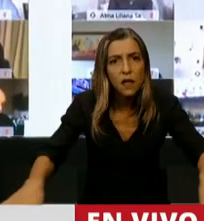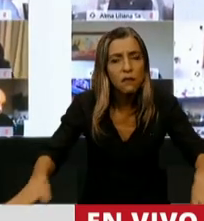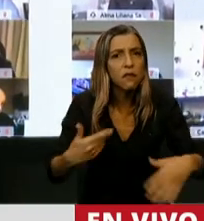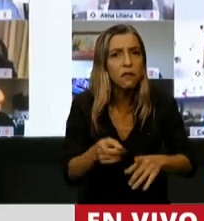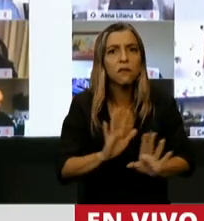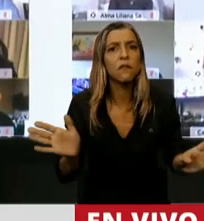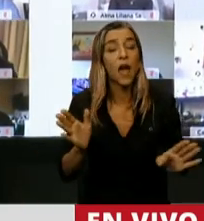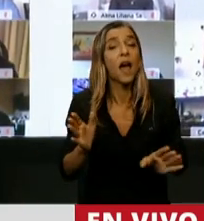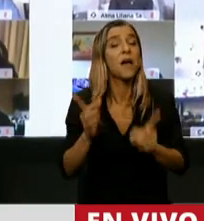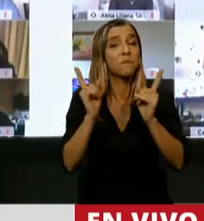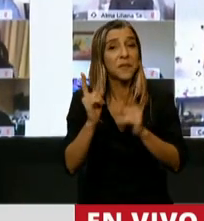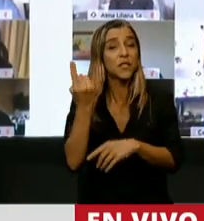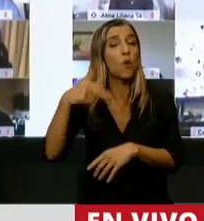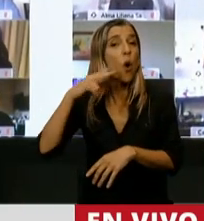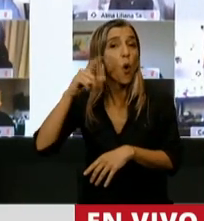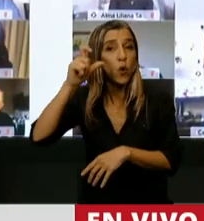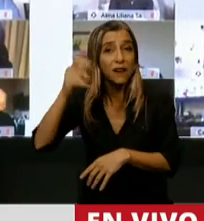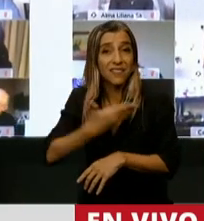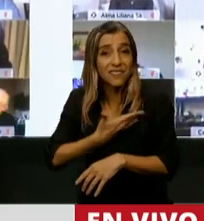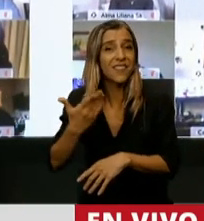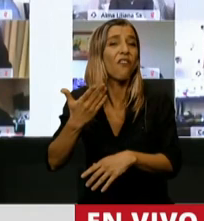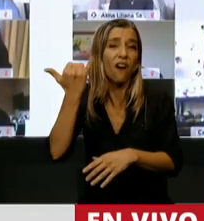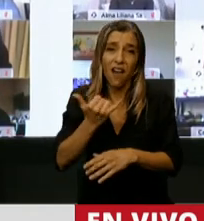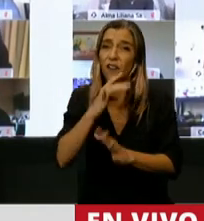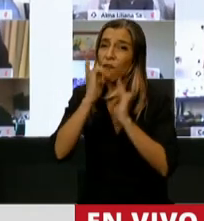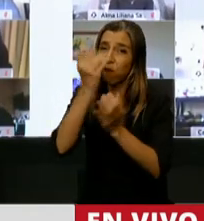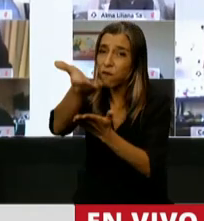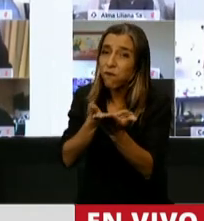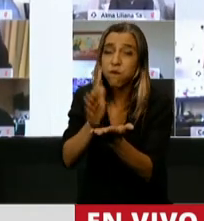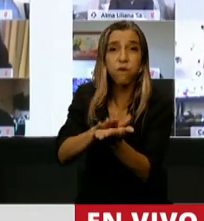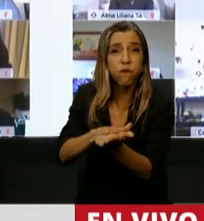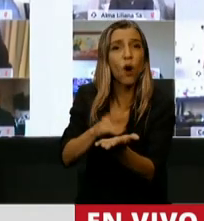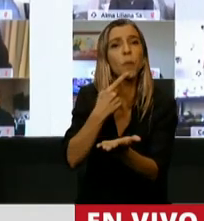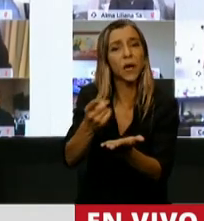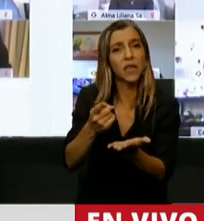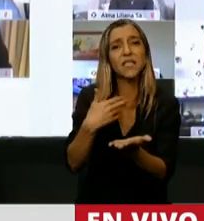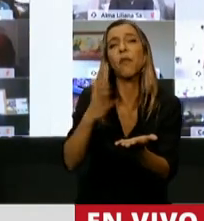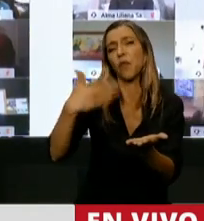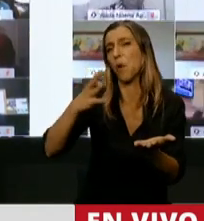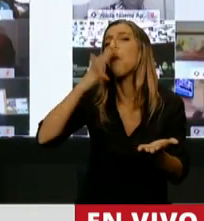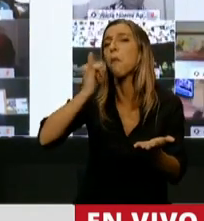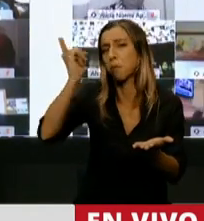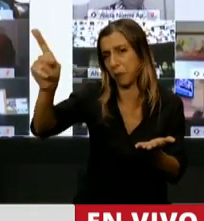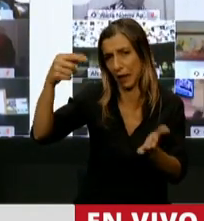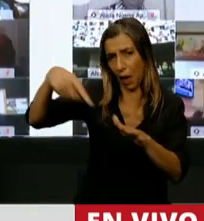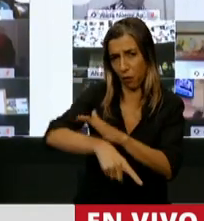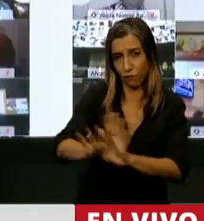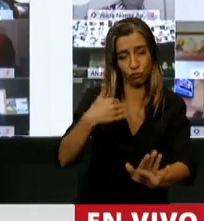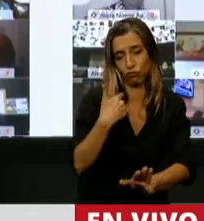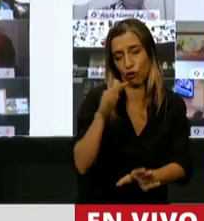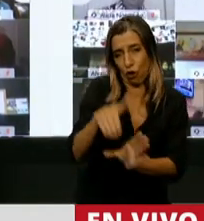Lo dijo UNICEF, está el informe de UNICEF, lo podés ver, y después lo van a explicar, yo no quiero entrar en eso. Ahora, acá